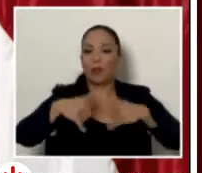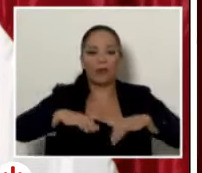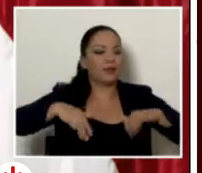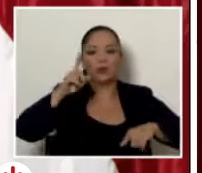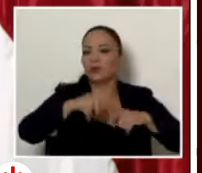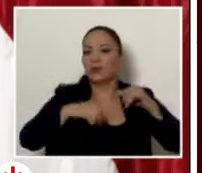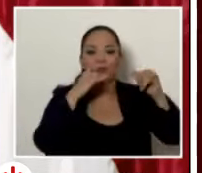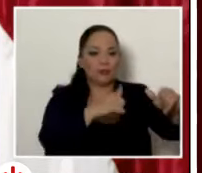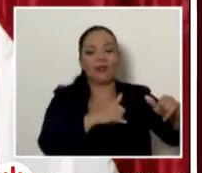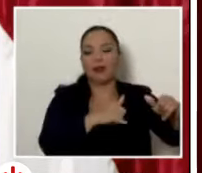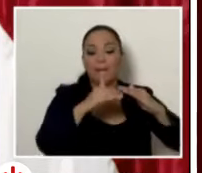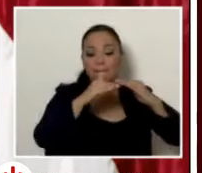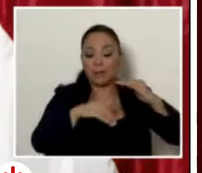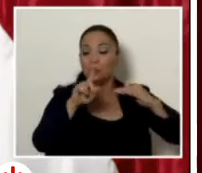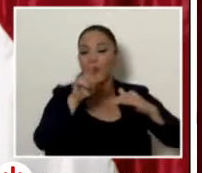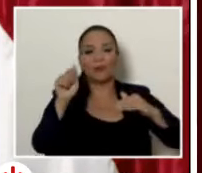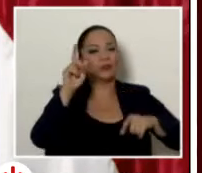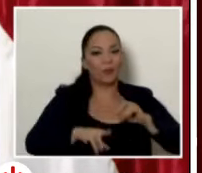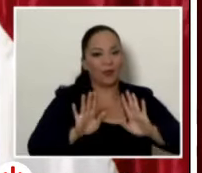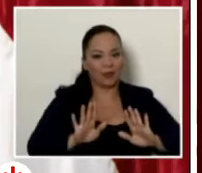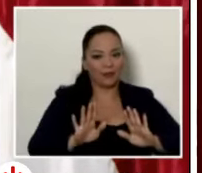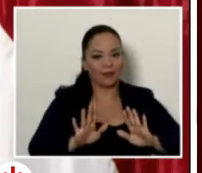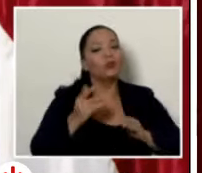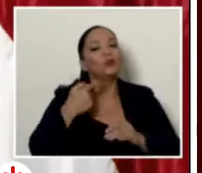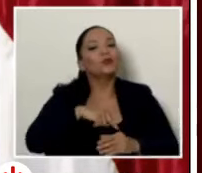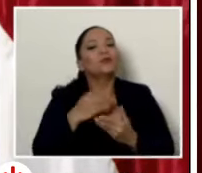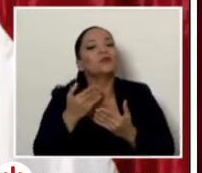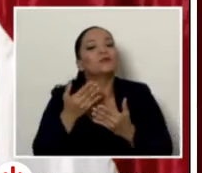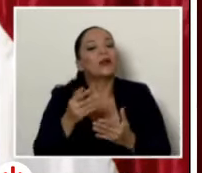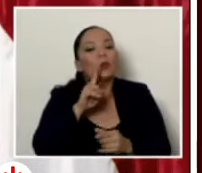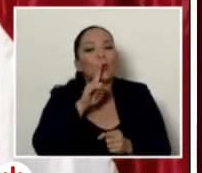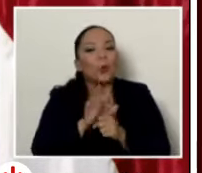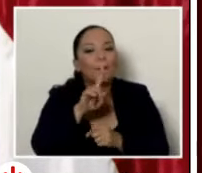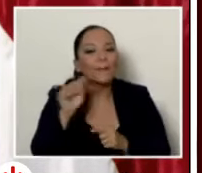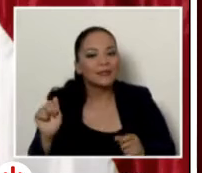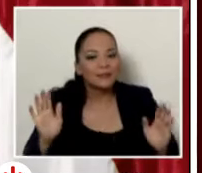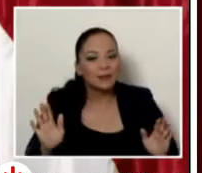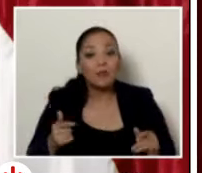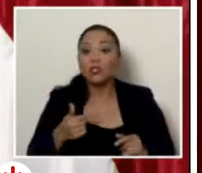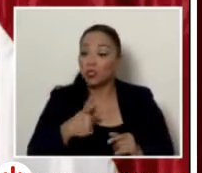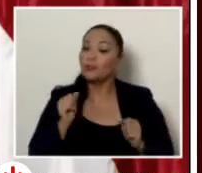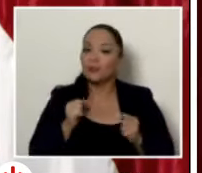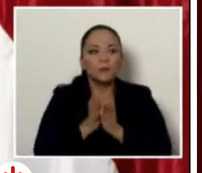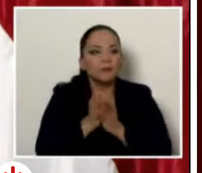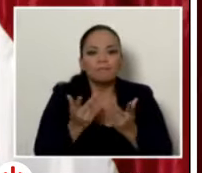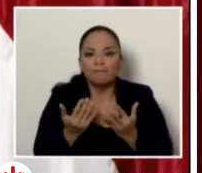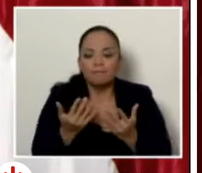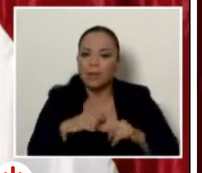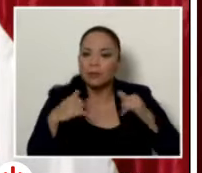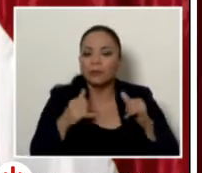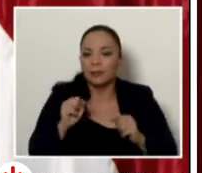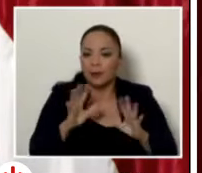en menos de un mes estamos esperando pero yo si tengo ansiedad porque si ahí